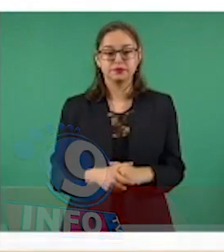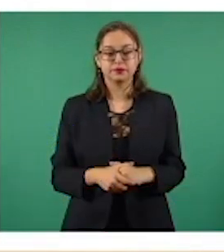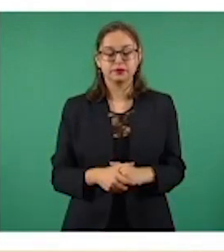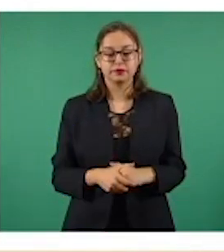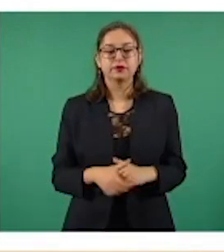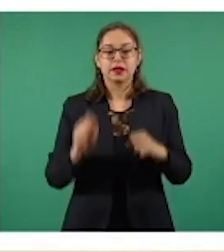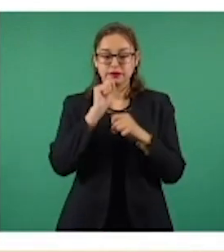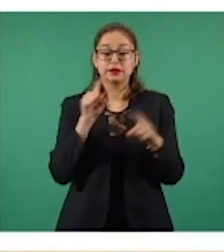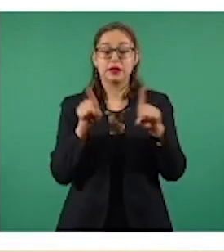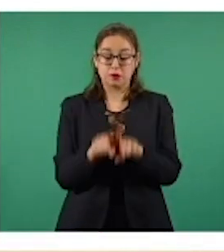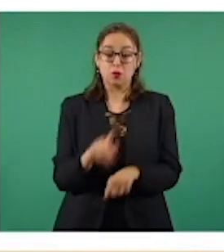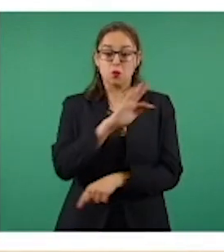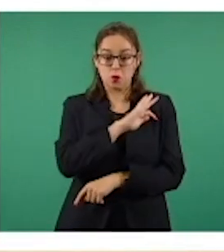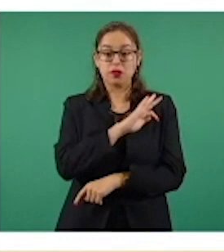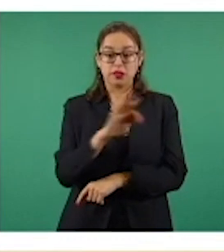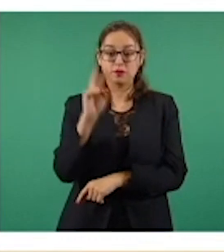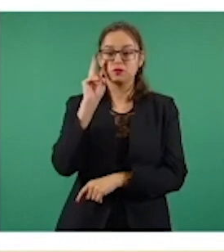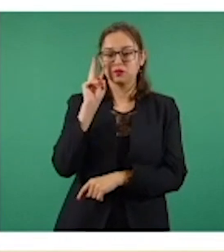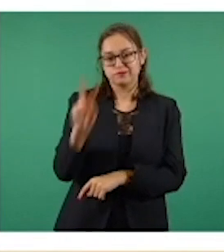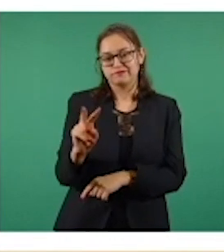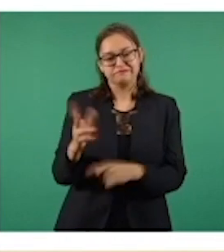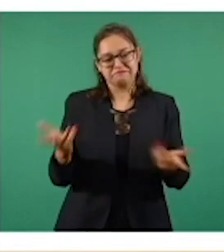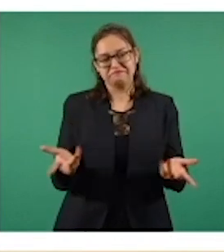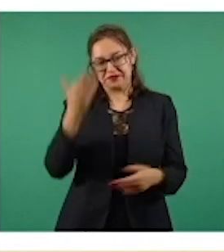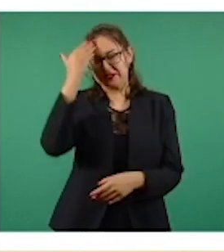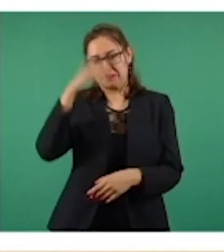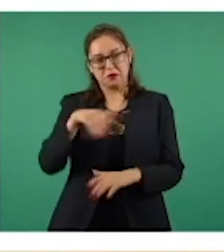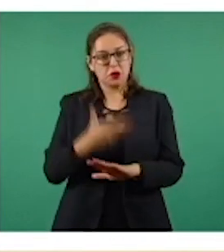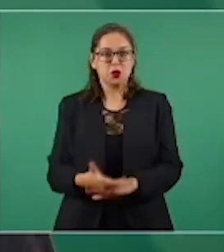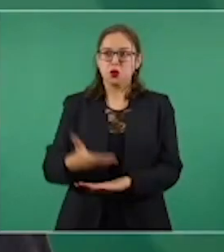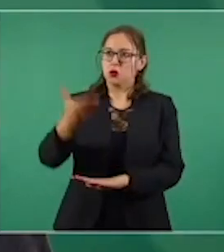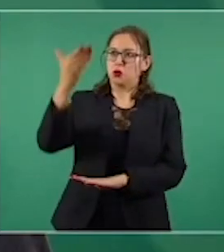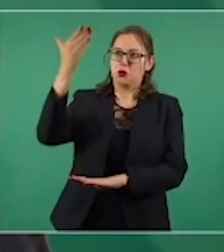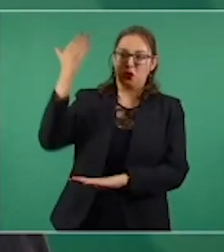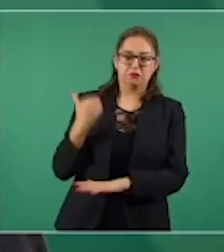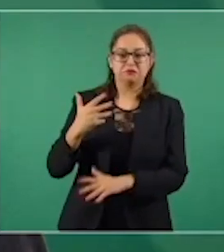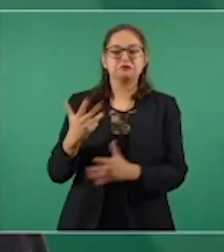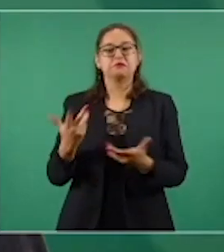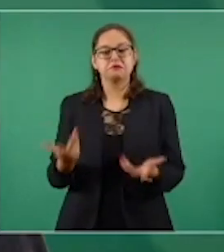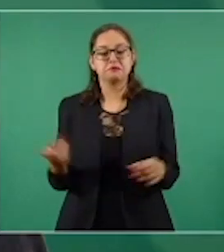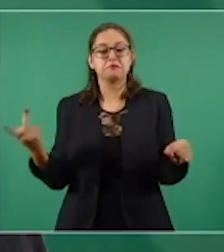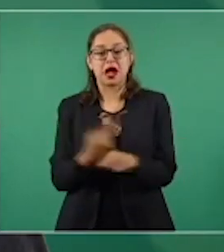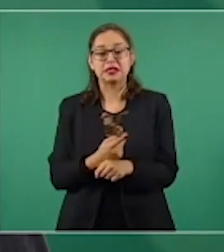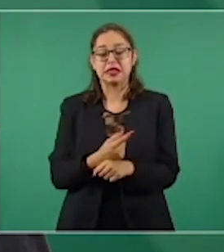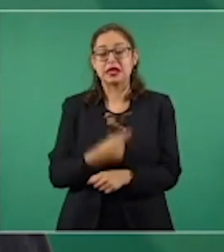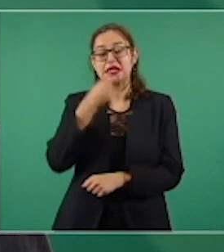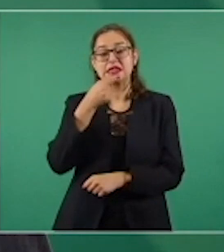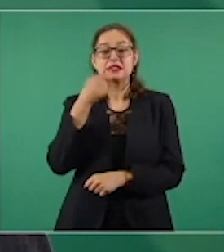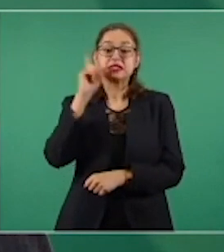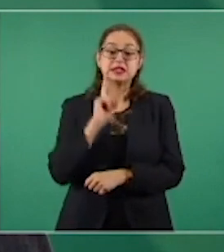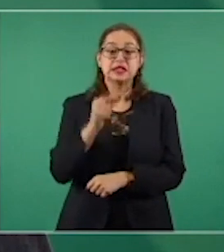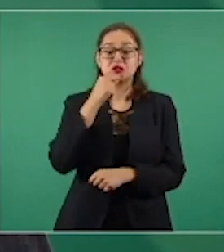Y también vemos, como lo sabemos ya desde el inicio de la epidemia y lo monitoreamos, que la representación de niños, niñas y